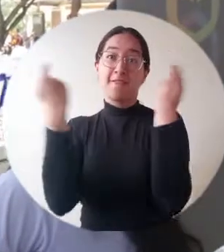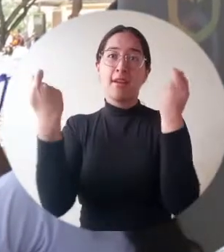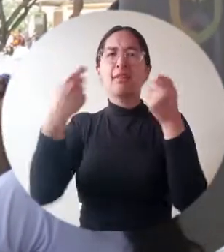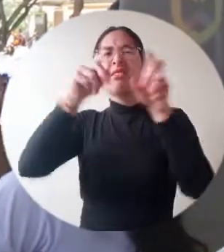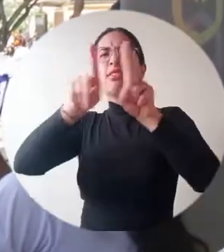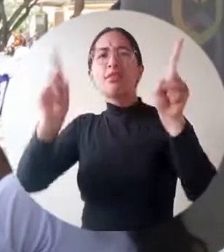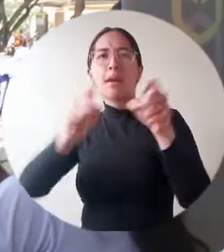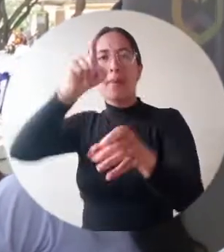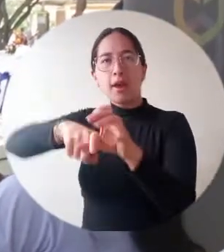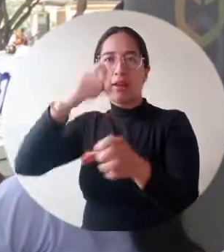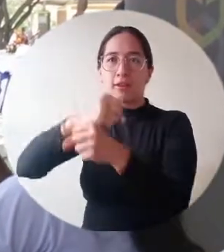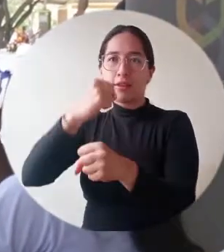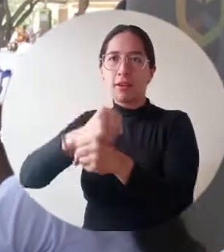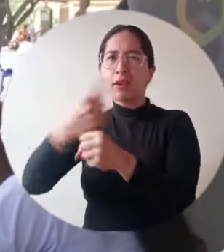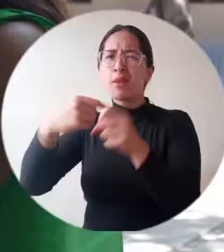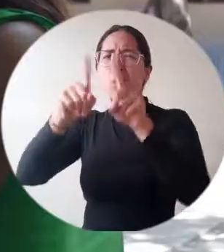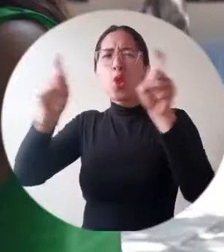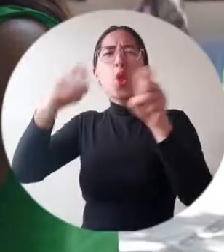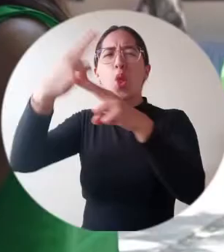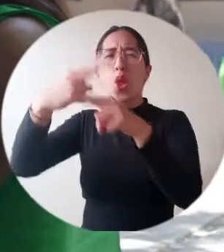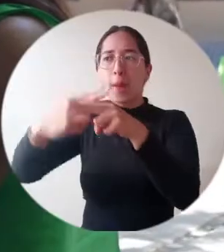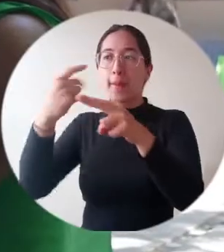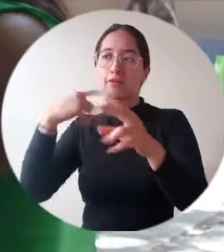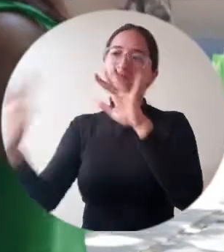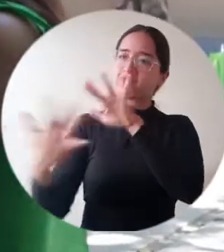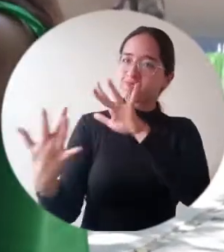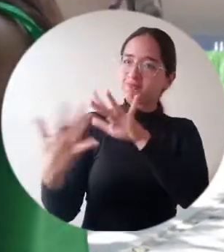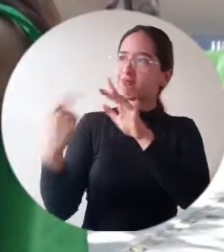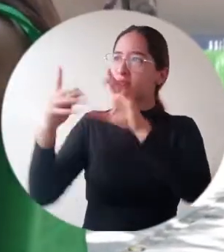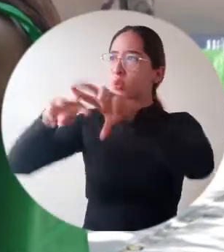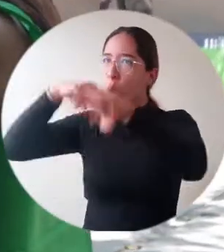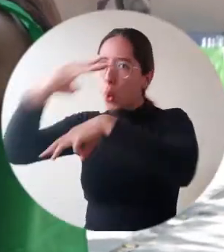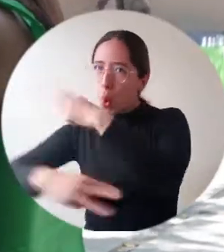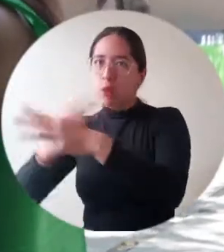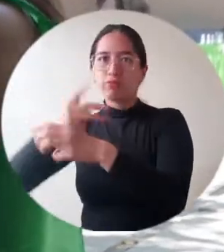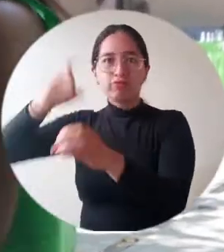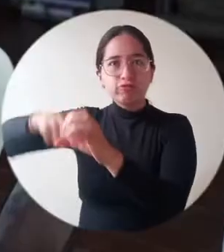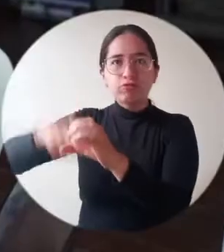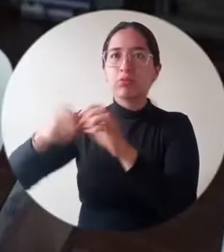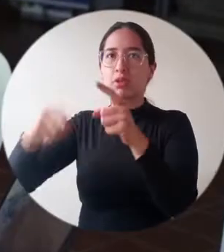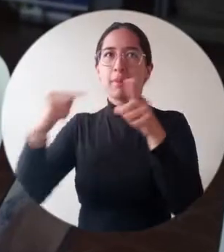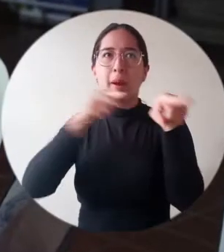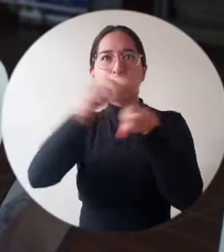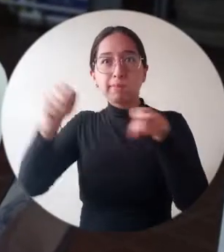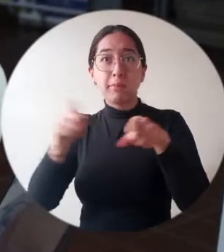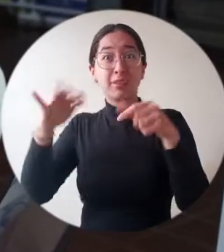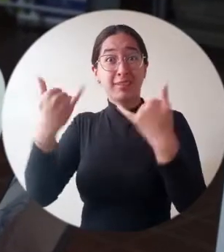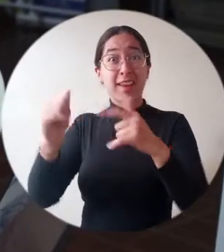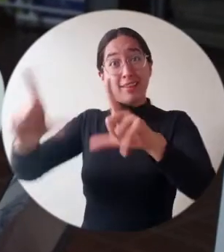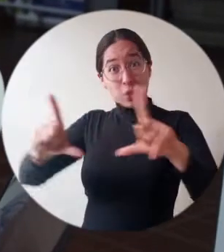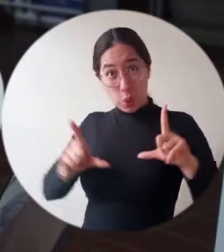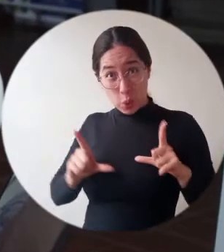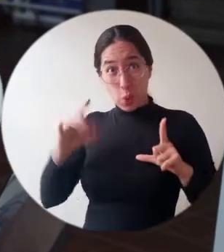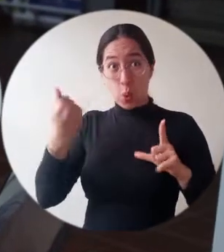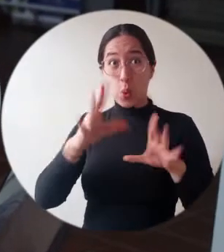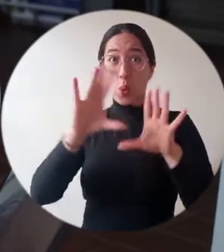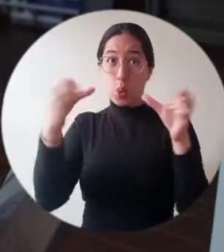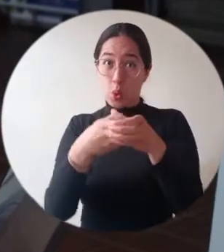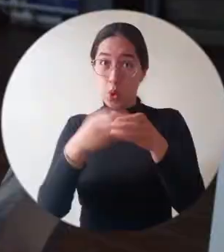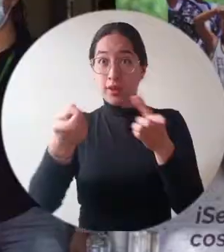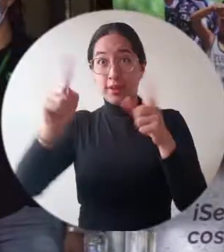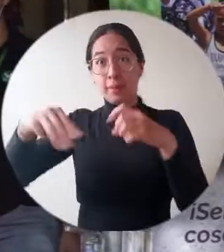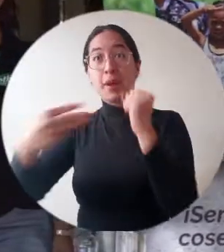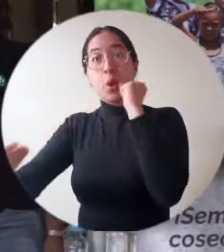denominada Conectándote con el Mundo Laboral, organizada de manera conjunta con las oficinas de egresados del Servicio Nacional de Aprendizaje y las